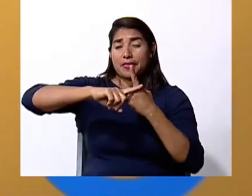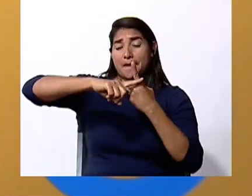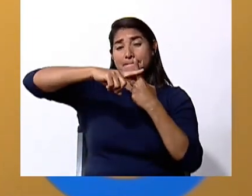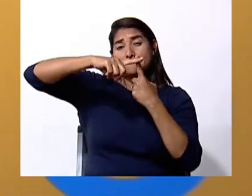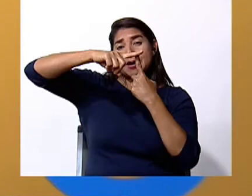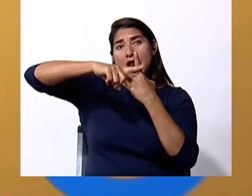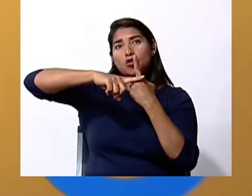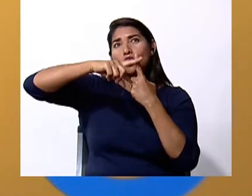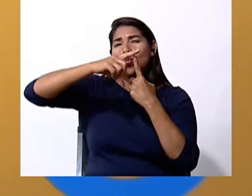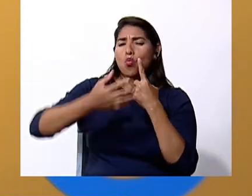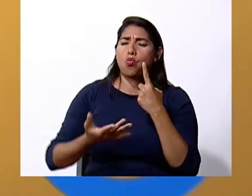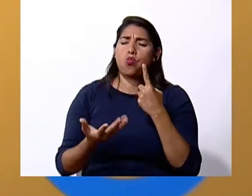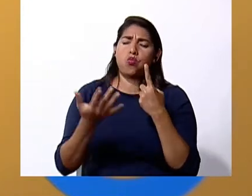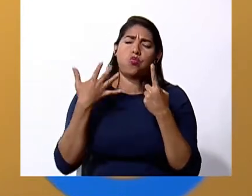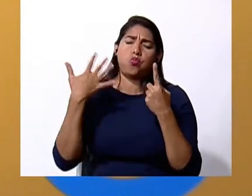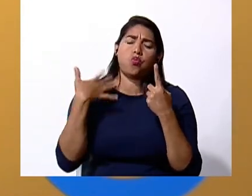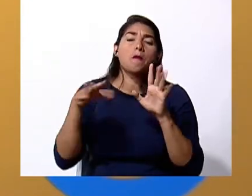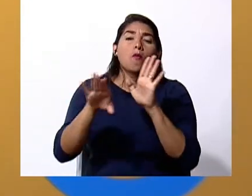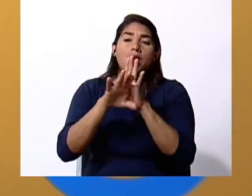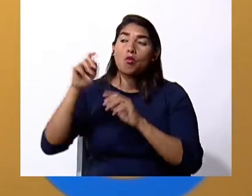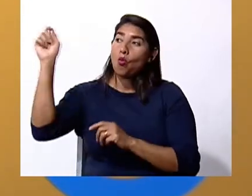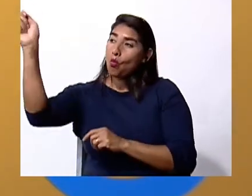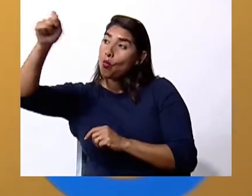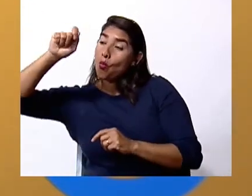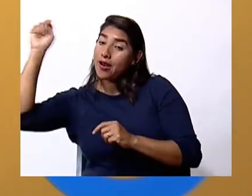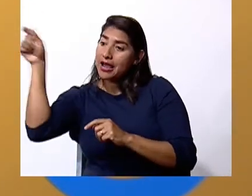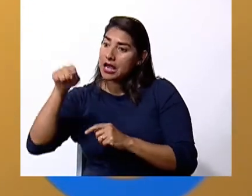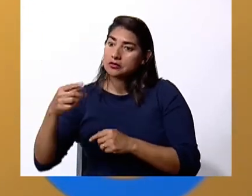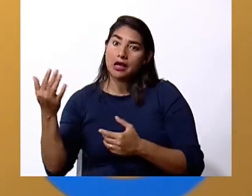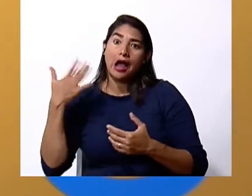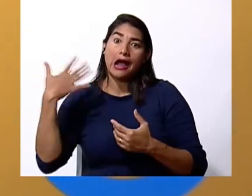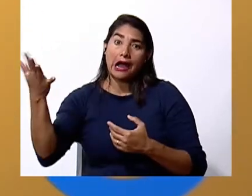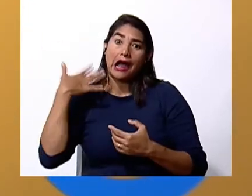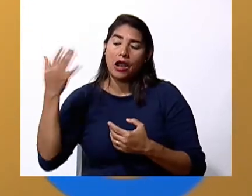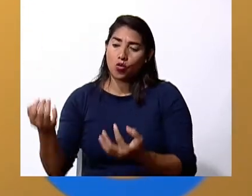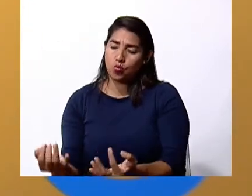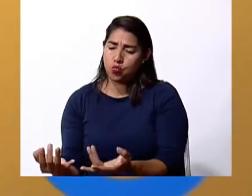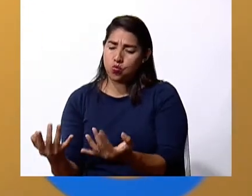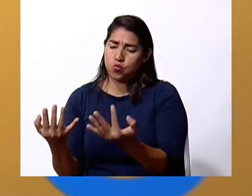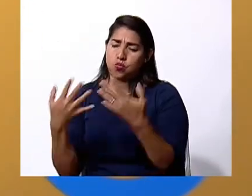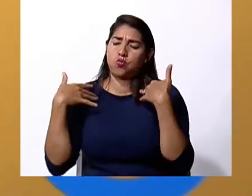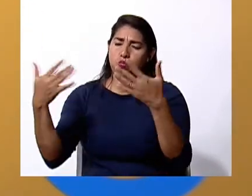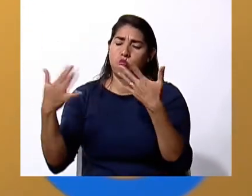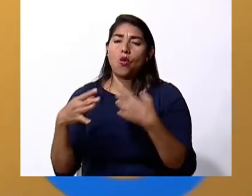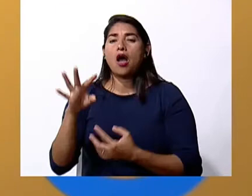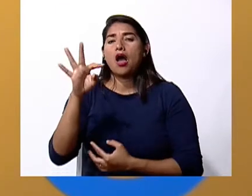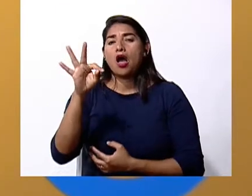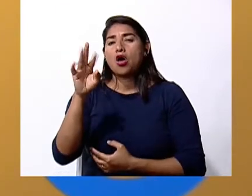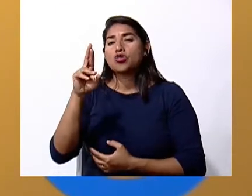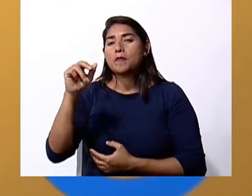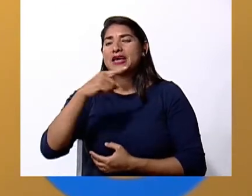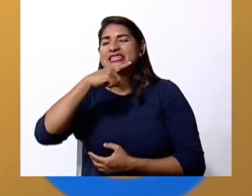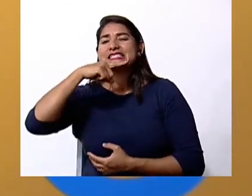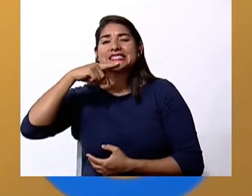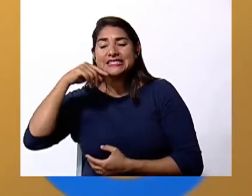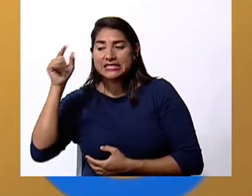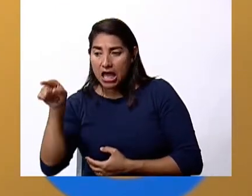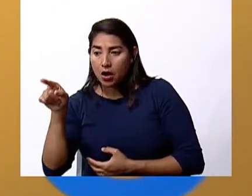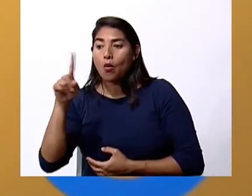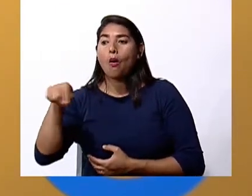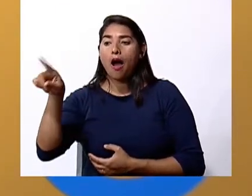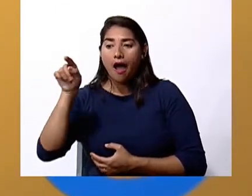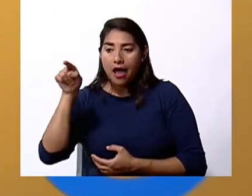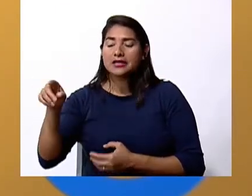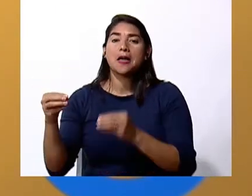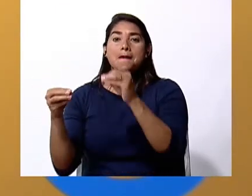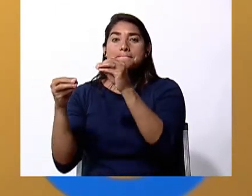como por ejemplo en la zona chorotega ya en Guanacaste ahí el clima es tropical seco porque ese elemento es